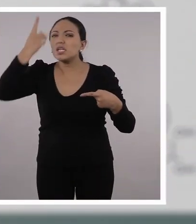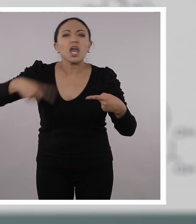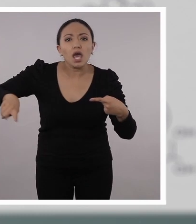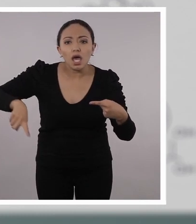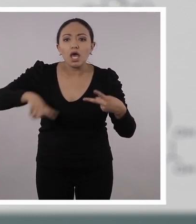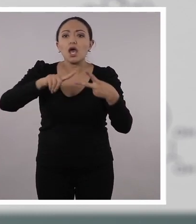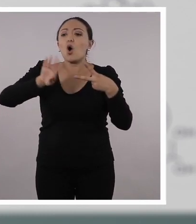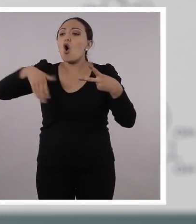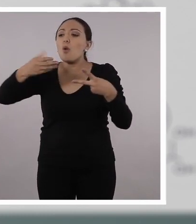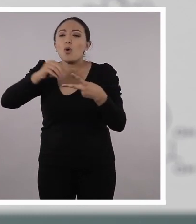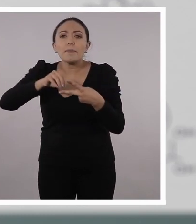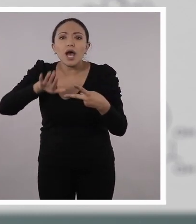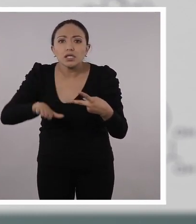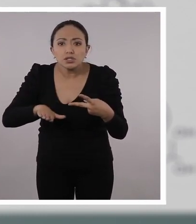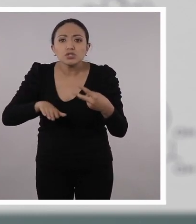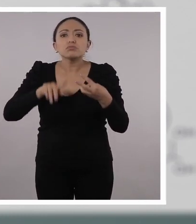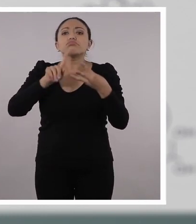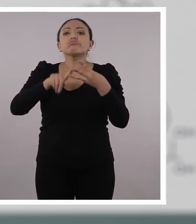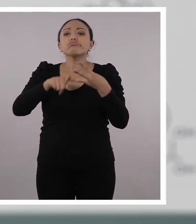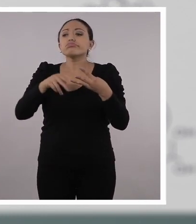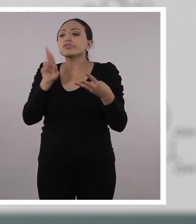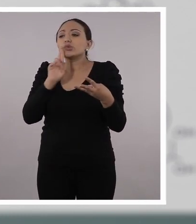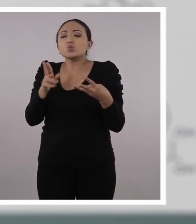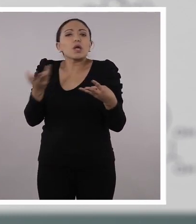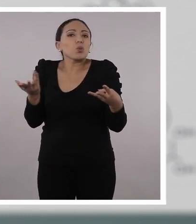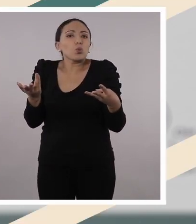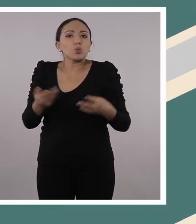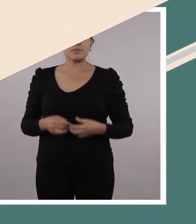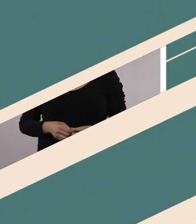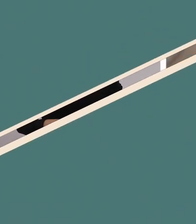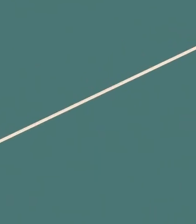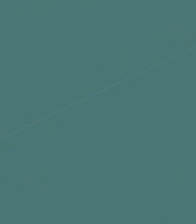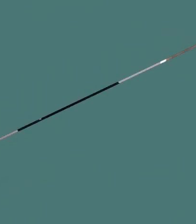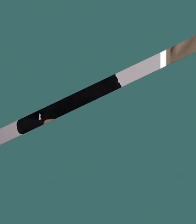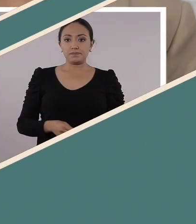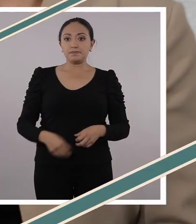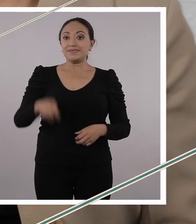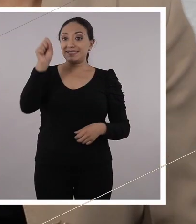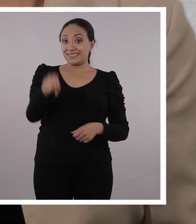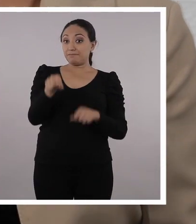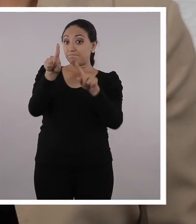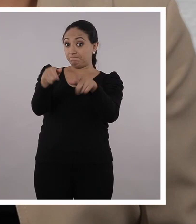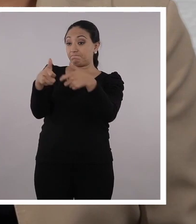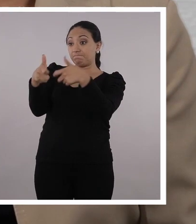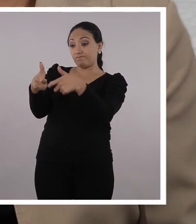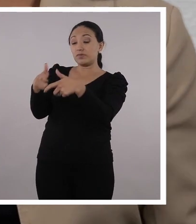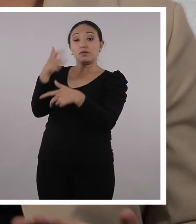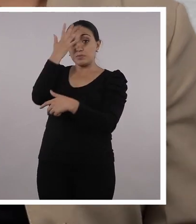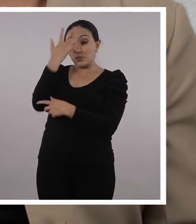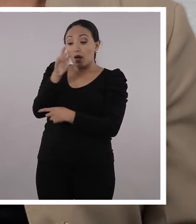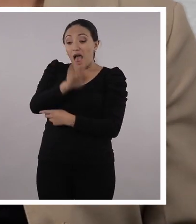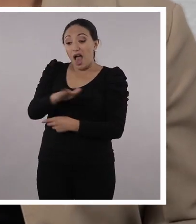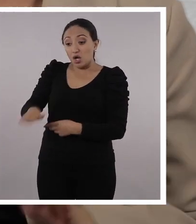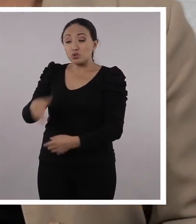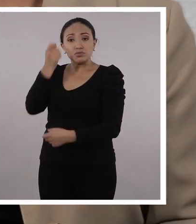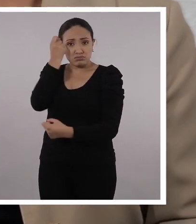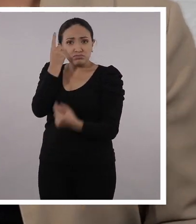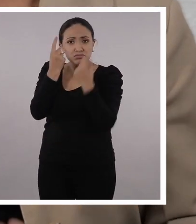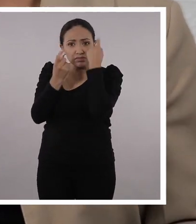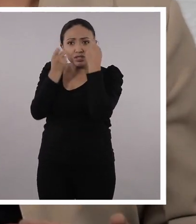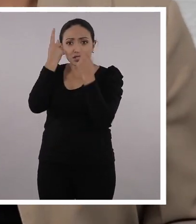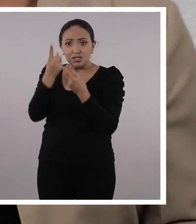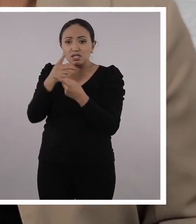aprendí? ¿Cómo lo puedo aplicar? ¿Y qué resultados obtendría? ¡Claro! Eso es súper chévere, porque los alumnos